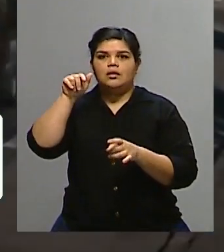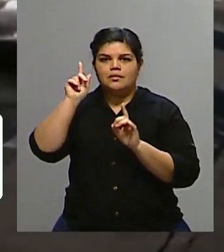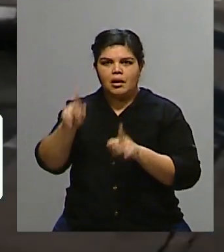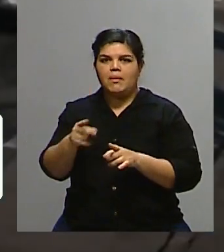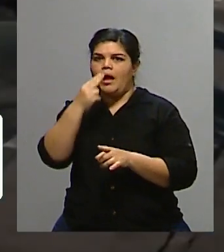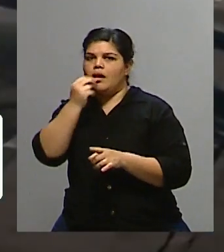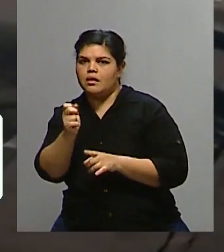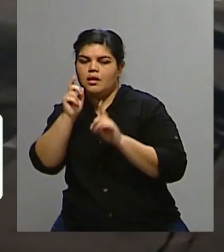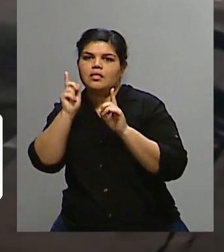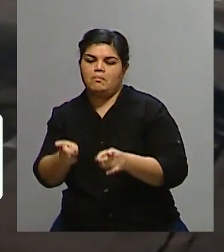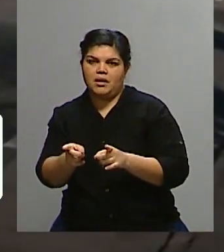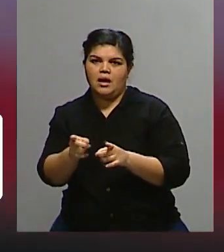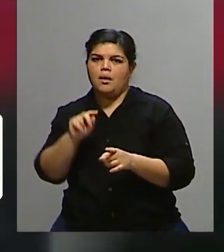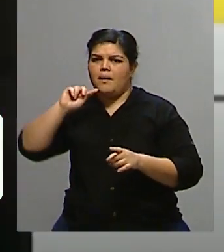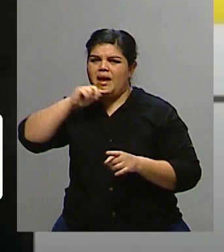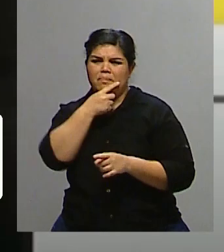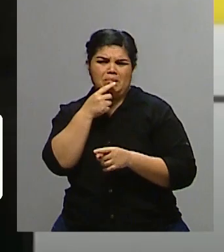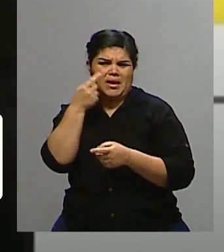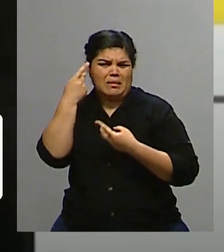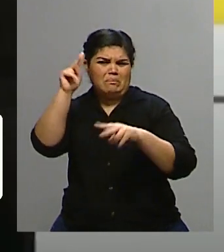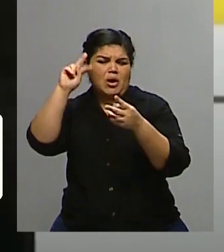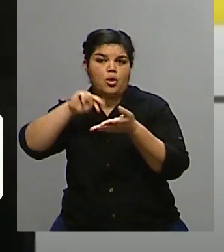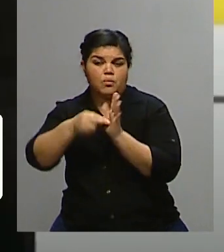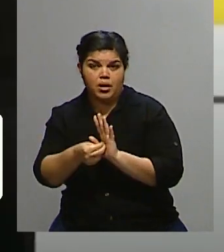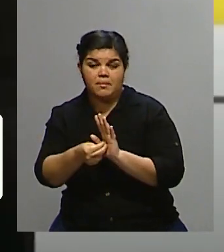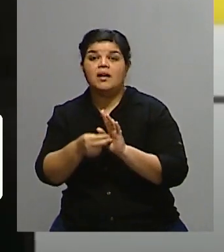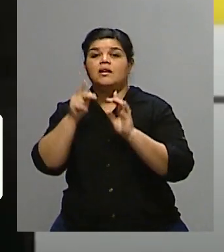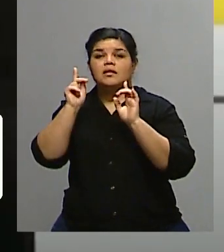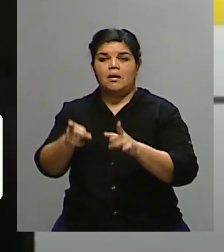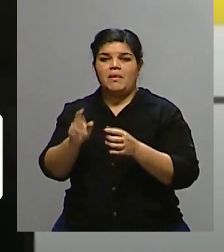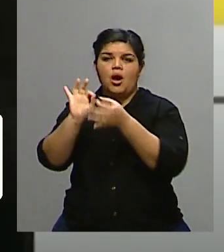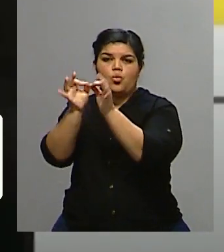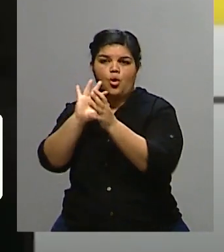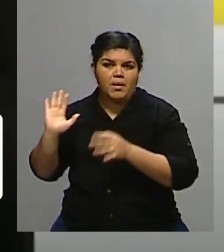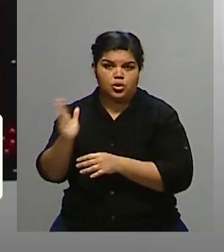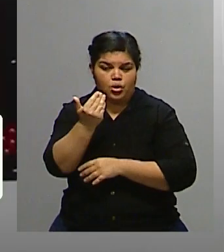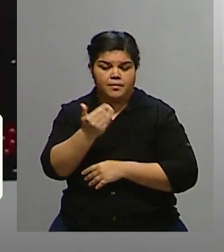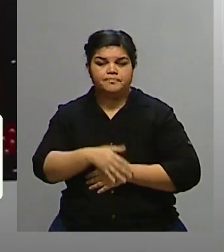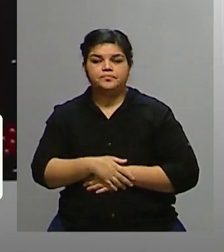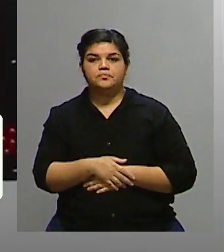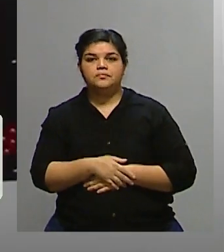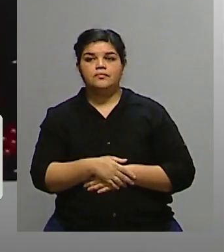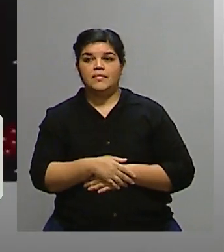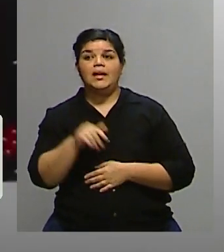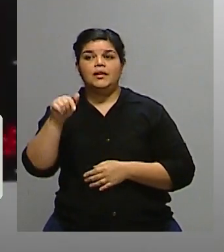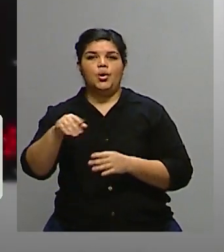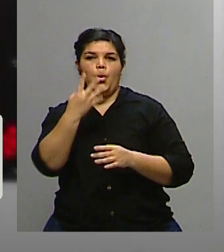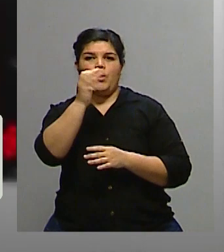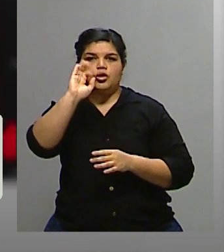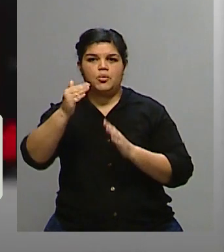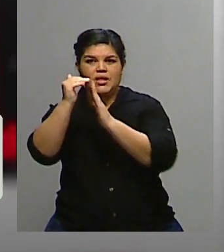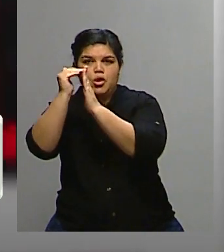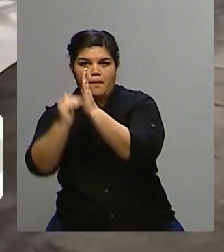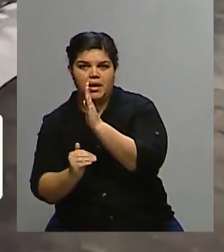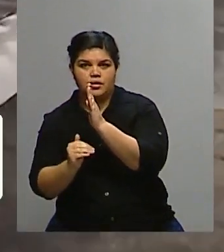por supuesto, Europa en general. El organismo redujo 4 puntos porcentuales su previsión de crecimiento a partir de esta situación y hablan de que el